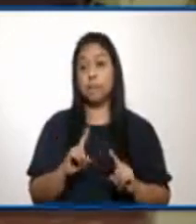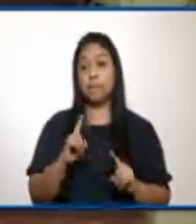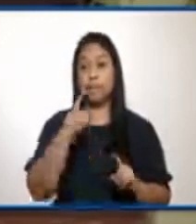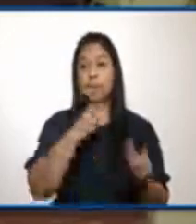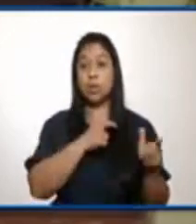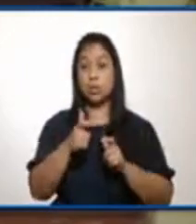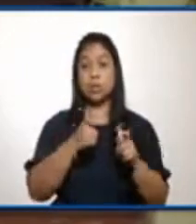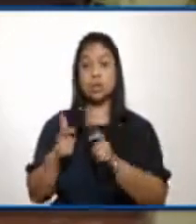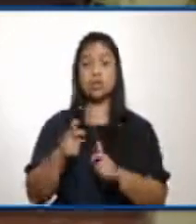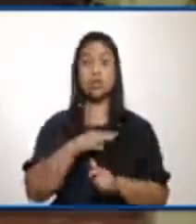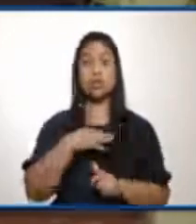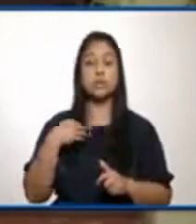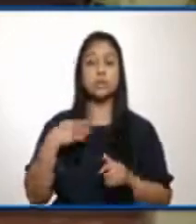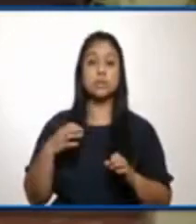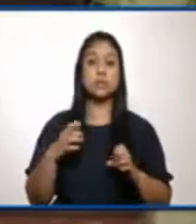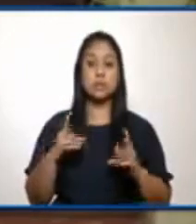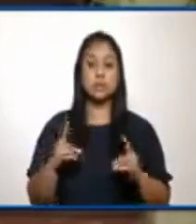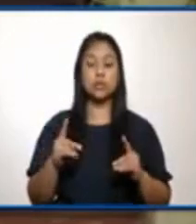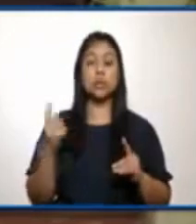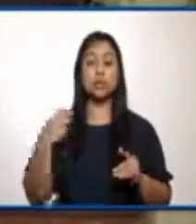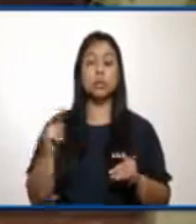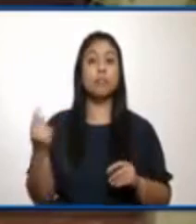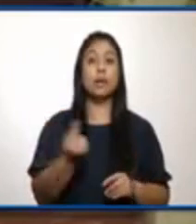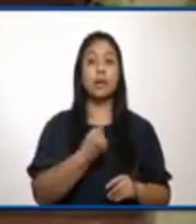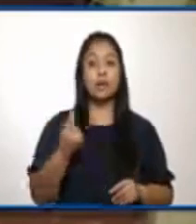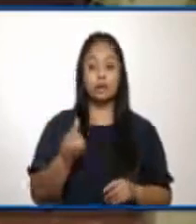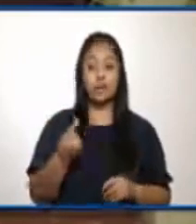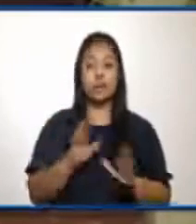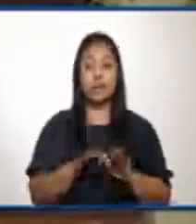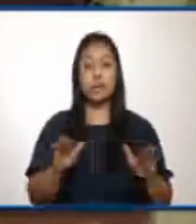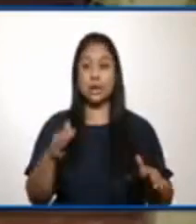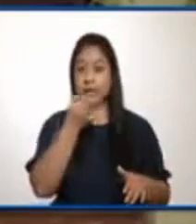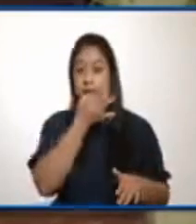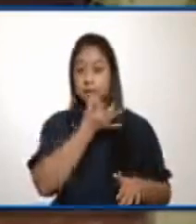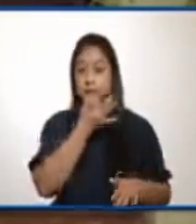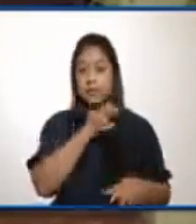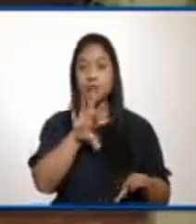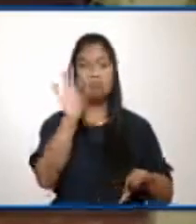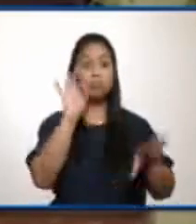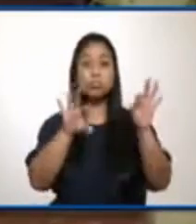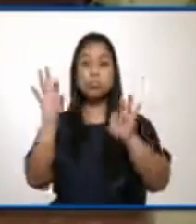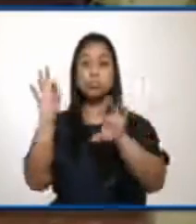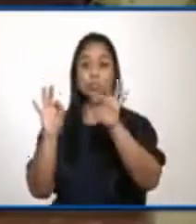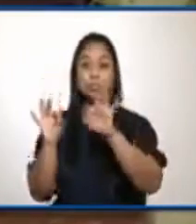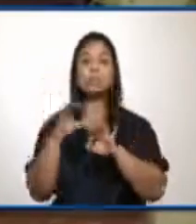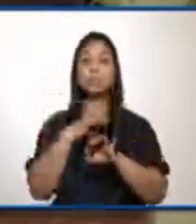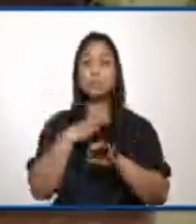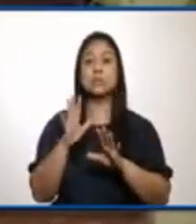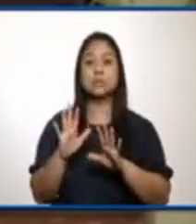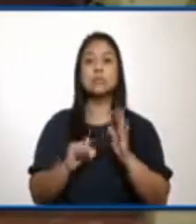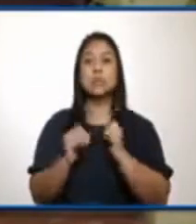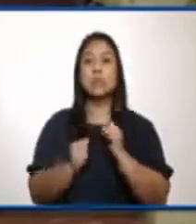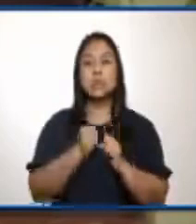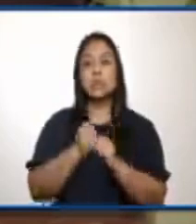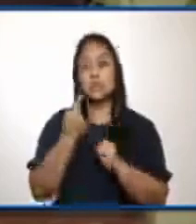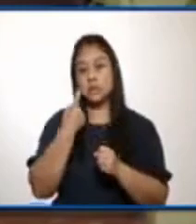coordinación con el Ministerio de Educación para seleccionar a todas aquellas niñas que llegaban por su alimento y